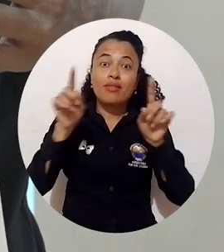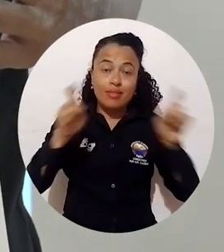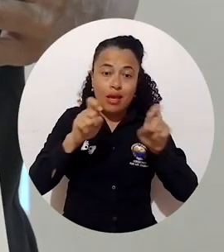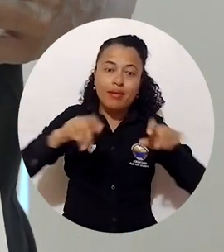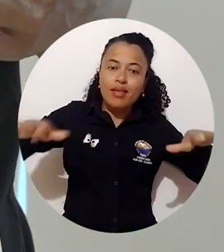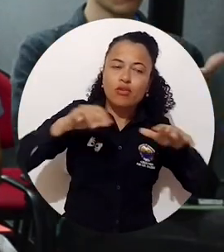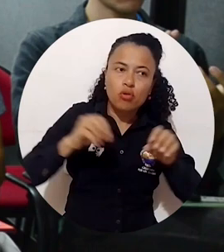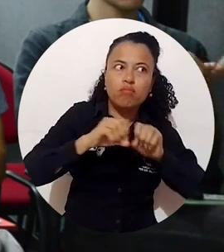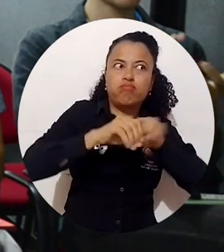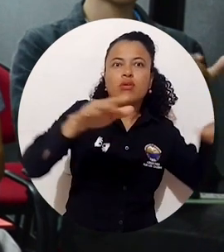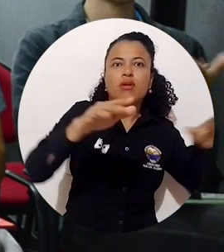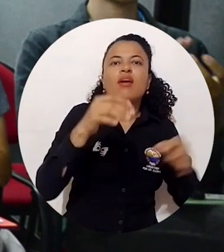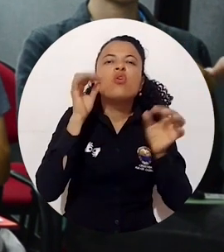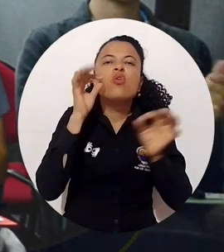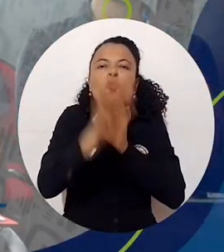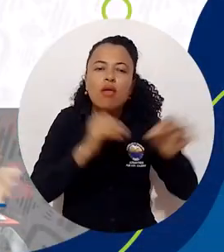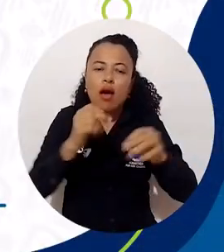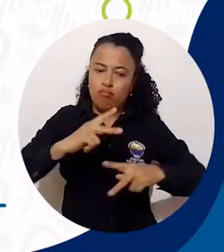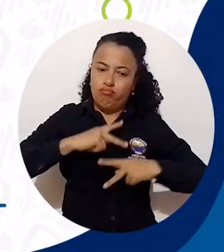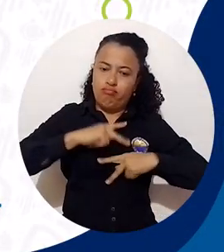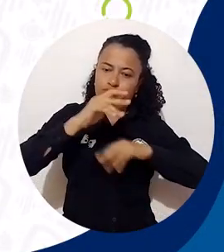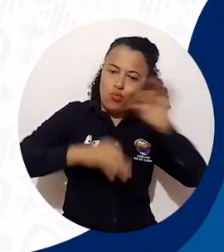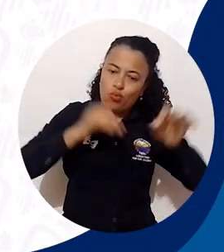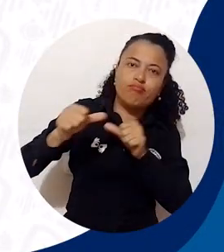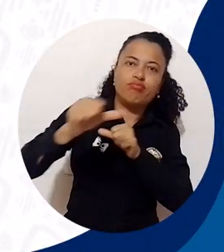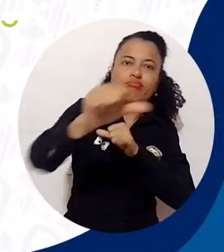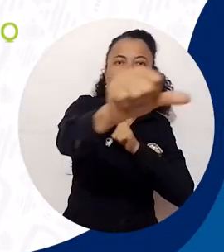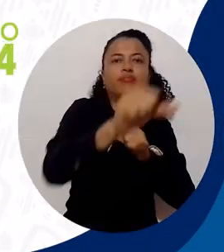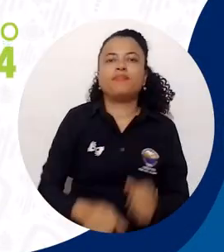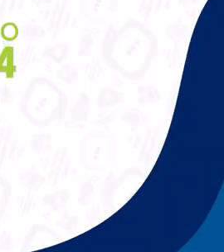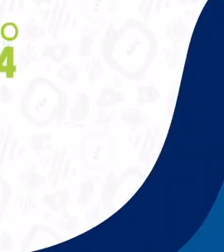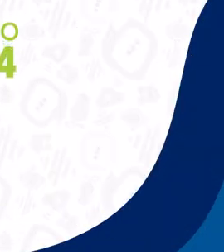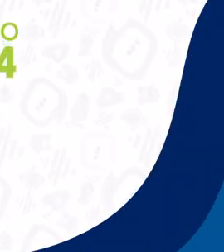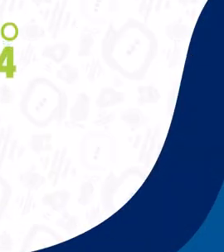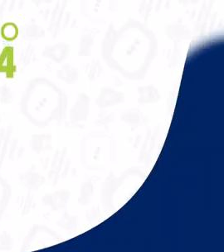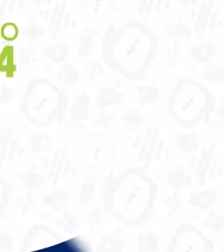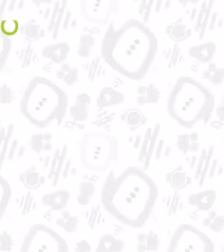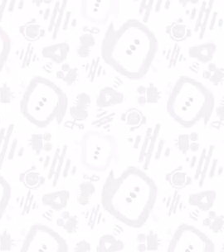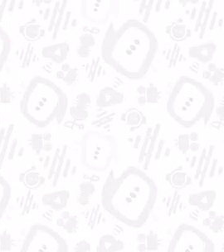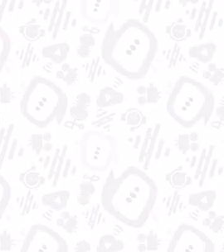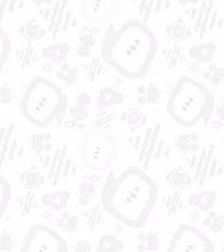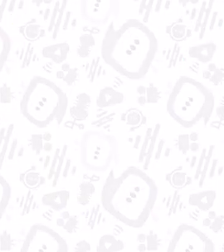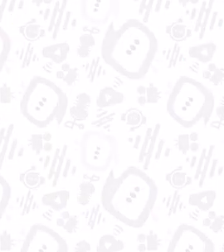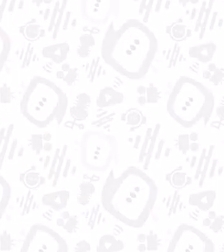trascendentales para los territorios, fomentando la conservación del patrimonio histórico. Aún más incluyente e innovadora.